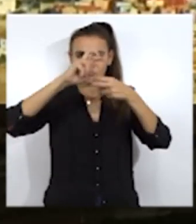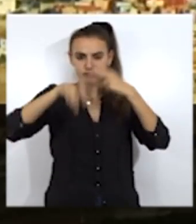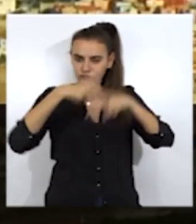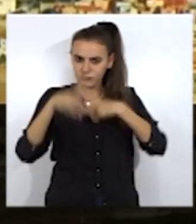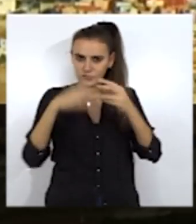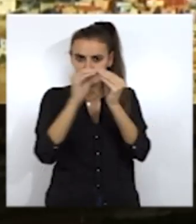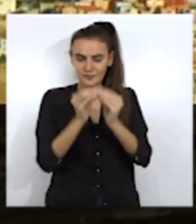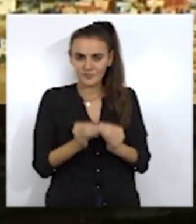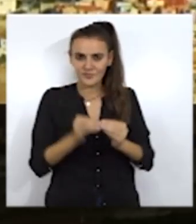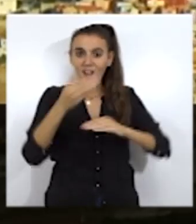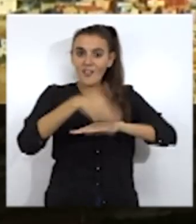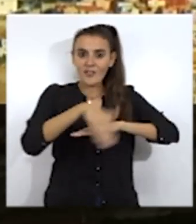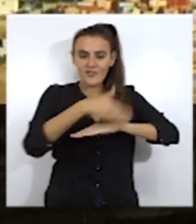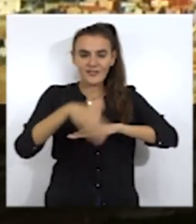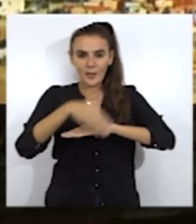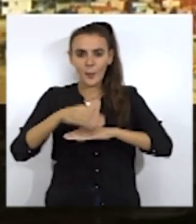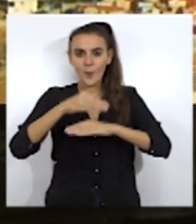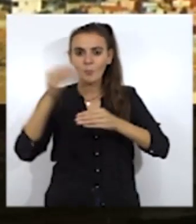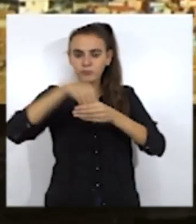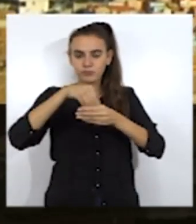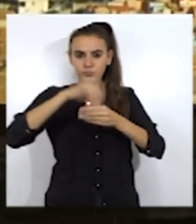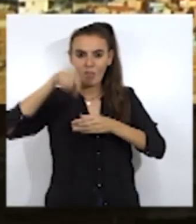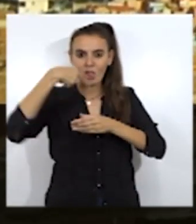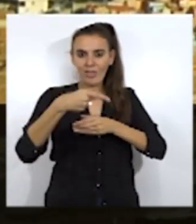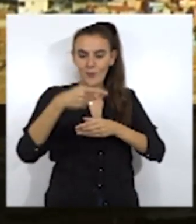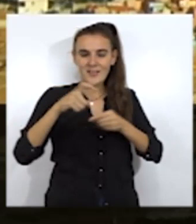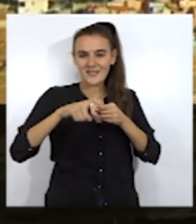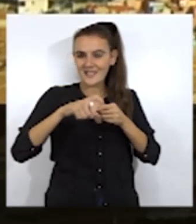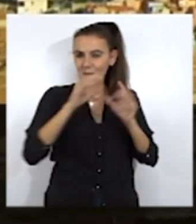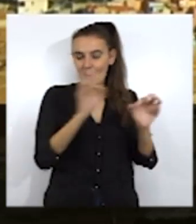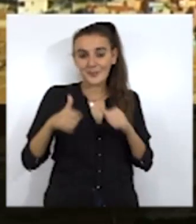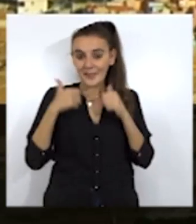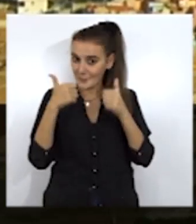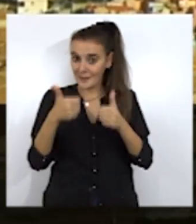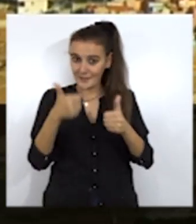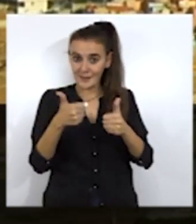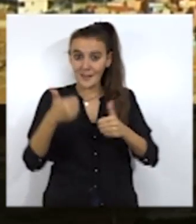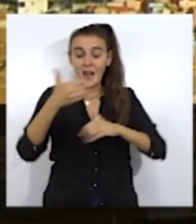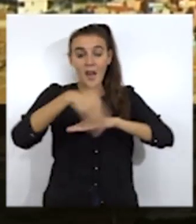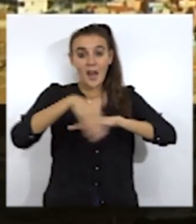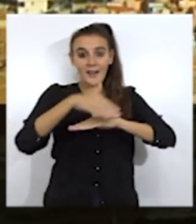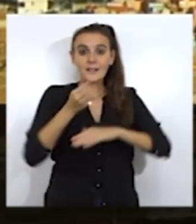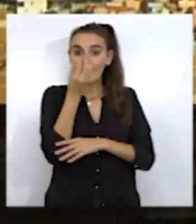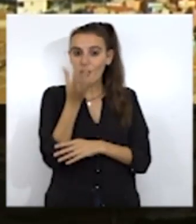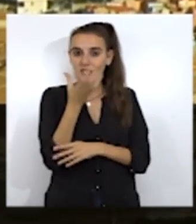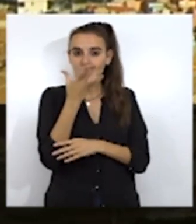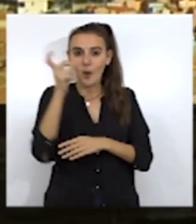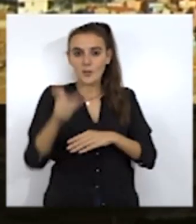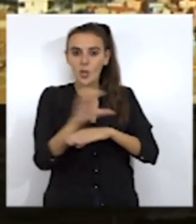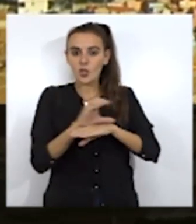rehabilitación integral de los bloques que las componen una vez concluya la actuación de este tipo que está en marcha ahora, que es la de los Rosales.